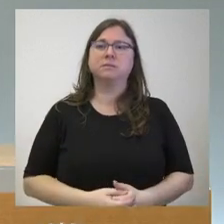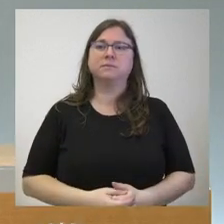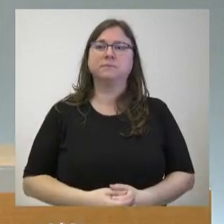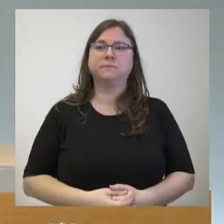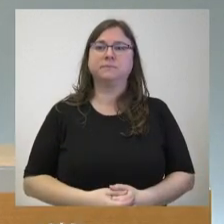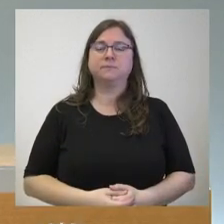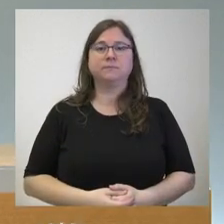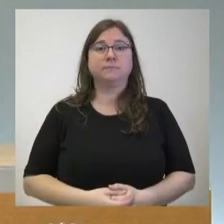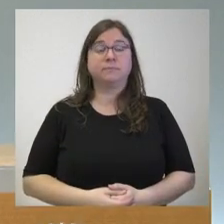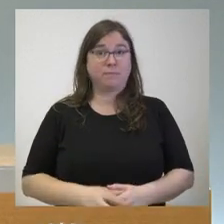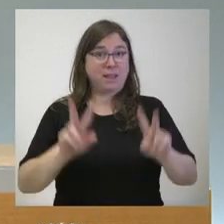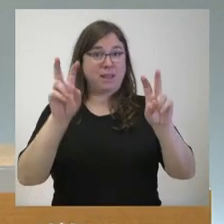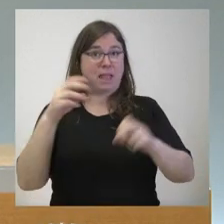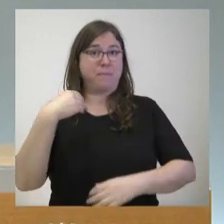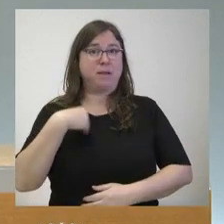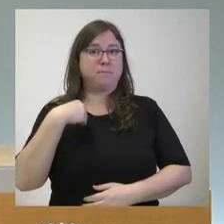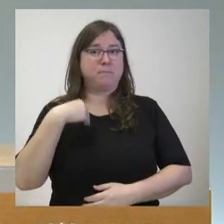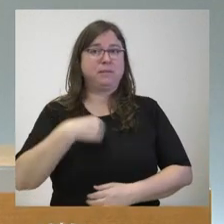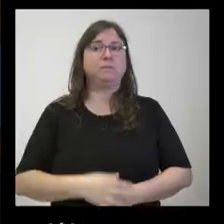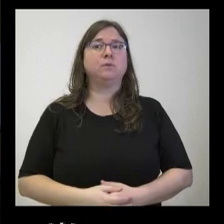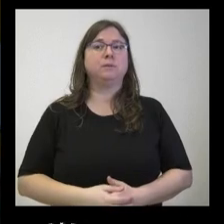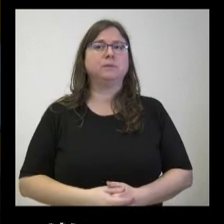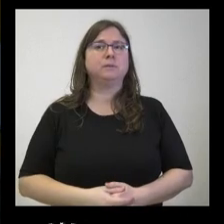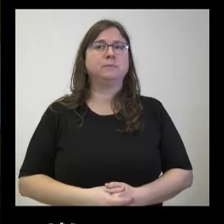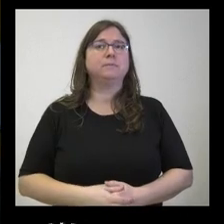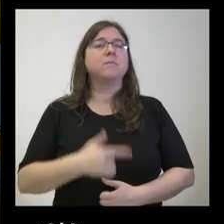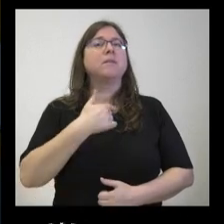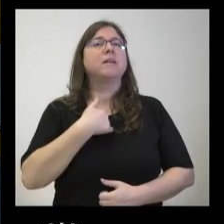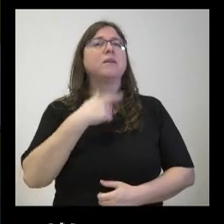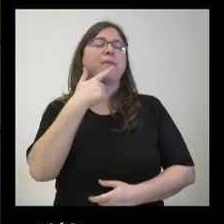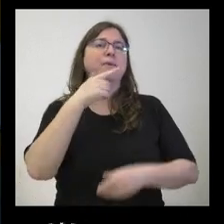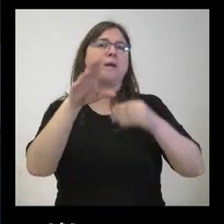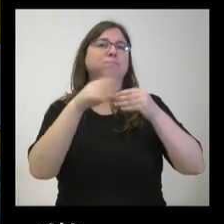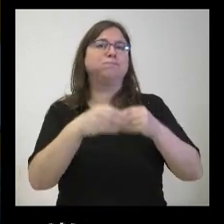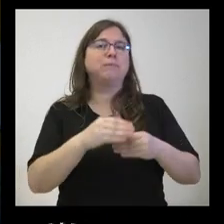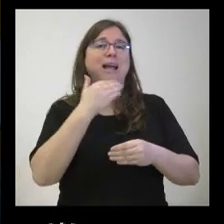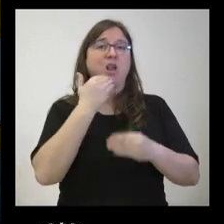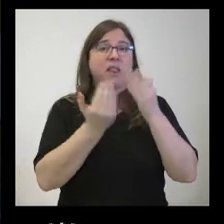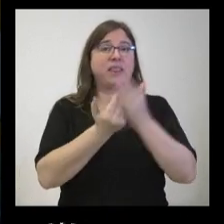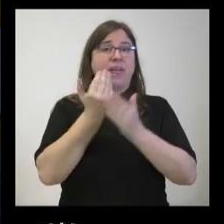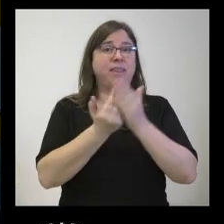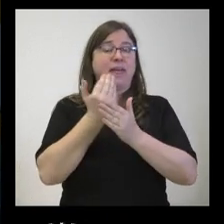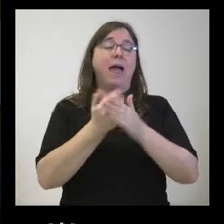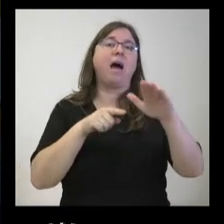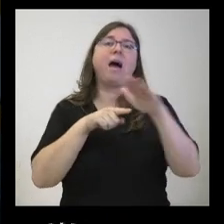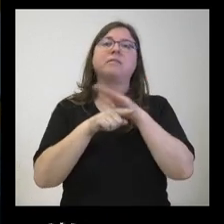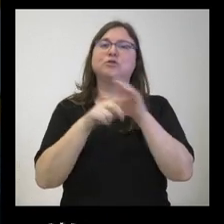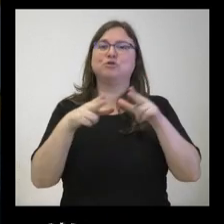Sobre este mismo asunto habla de que van a realizar las aportaciones necesarias. En estos días los agentes sociales